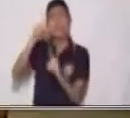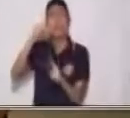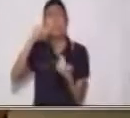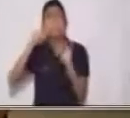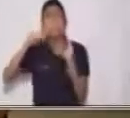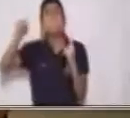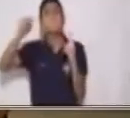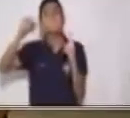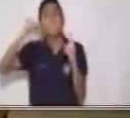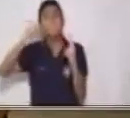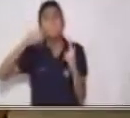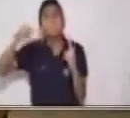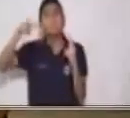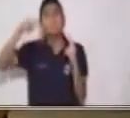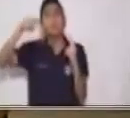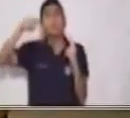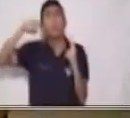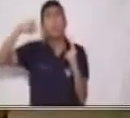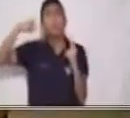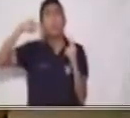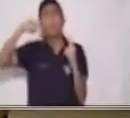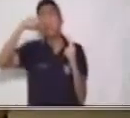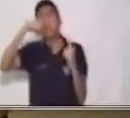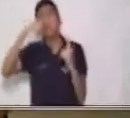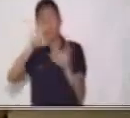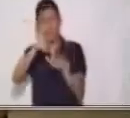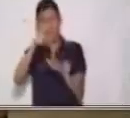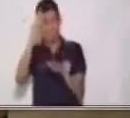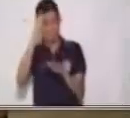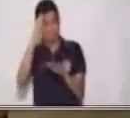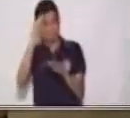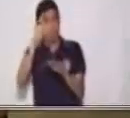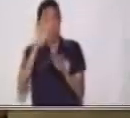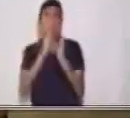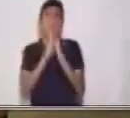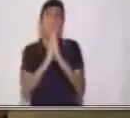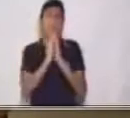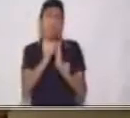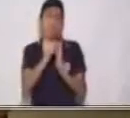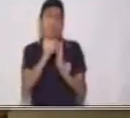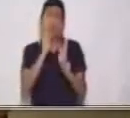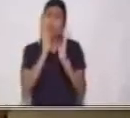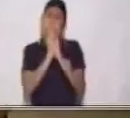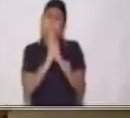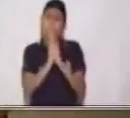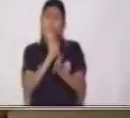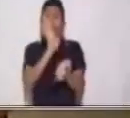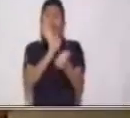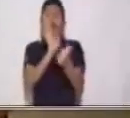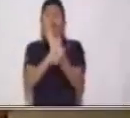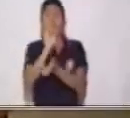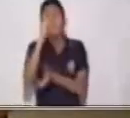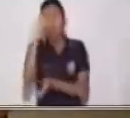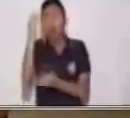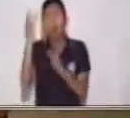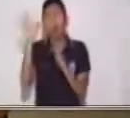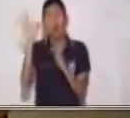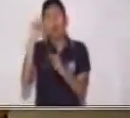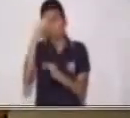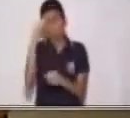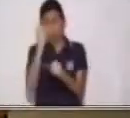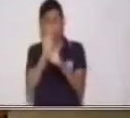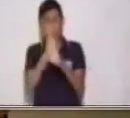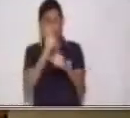De todas las letras que vimos. Muy bien. Ten presente siempre, guardar tus trabajos y ejercicios en tu